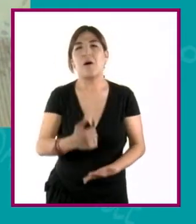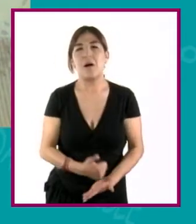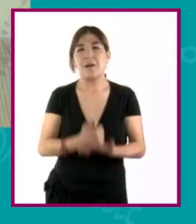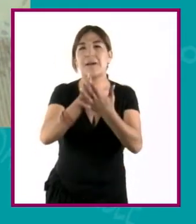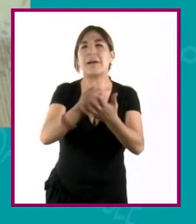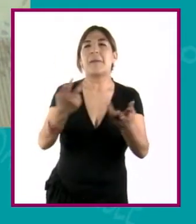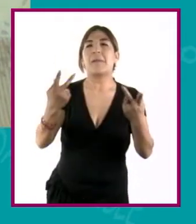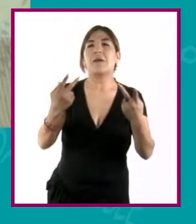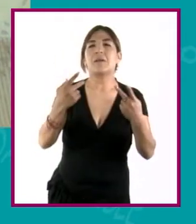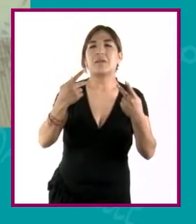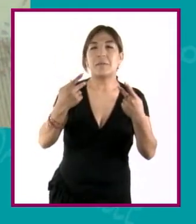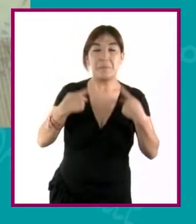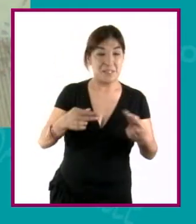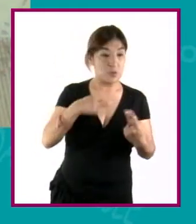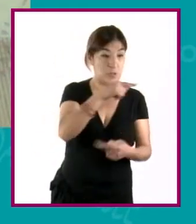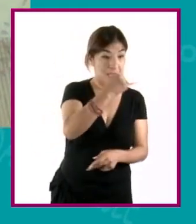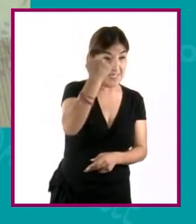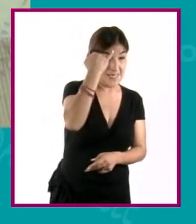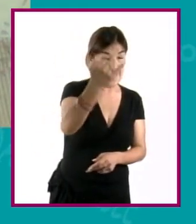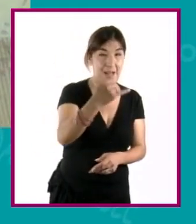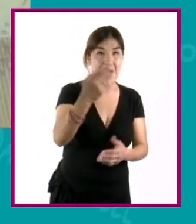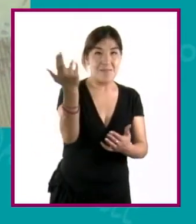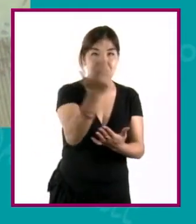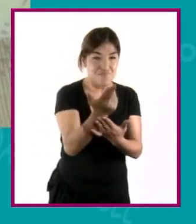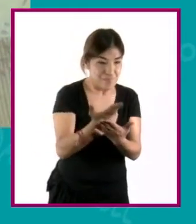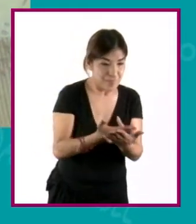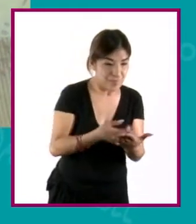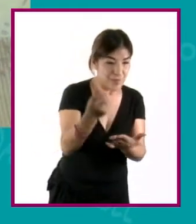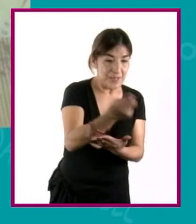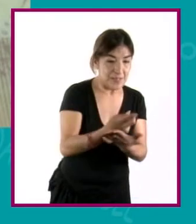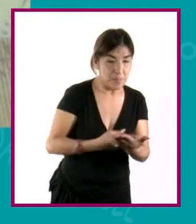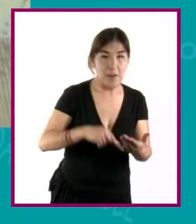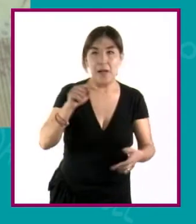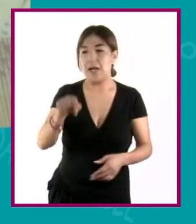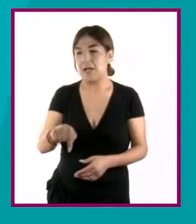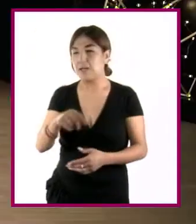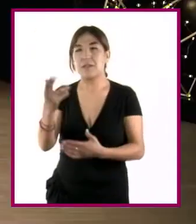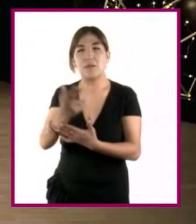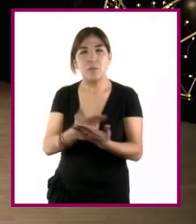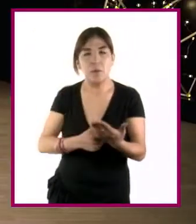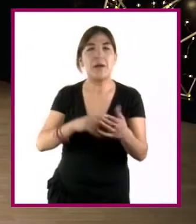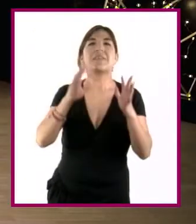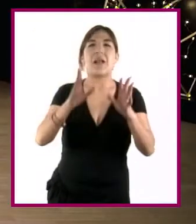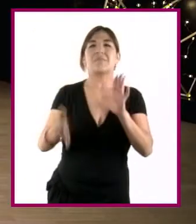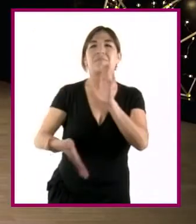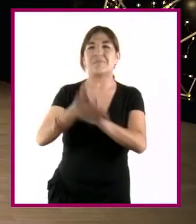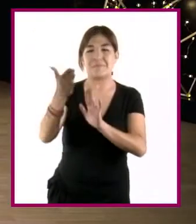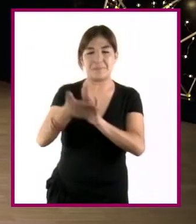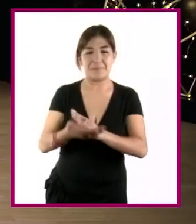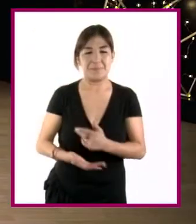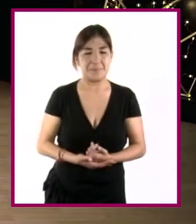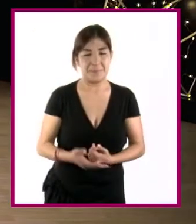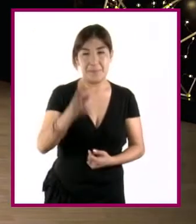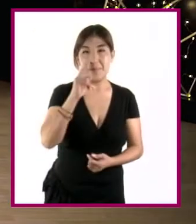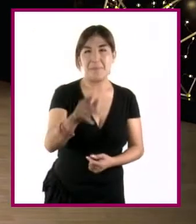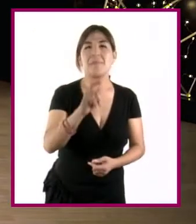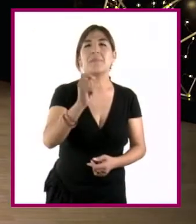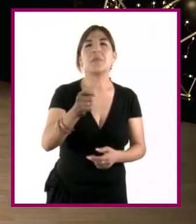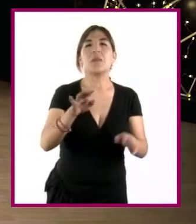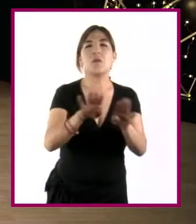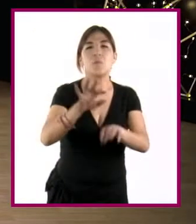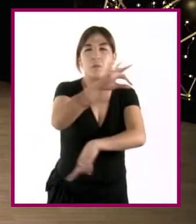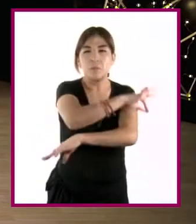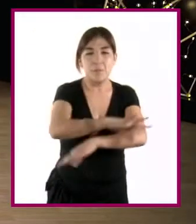quién lo imaginó, quién lo diseñó, quién lo dibujó y quién lo ejecuta. Ya hemos visto situaciones en las que un plano